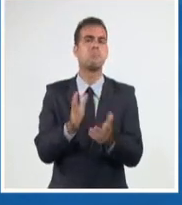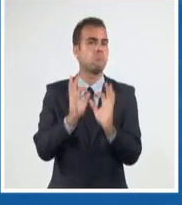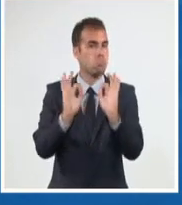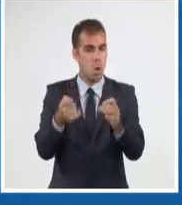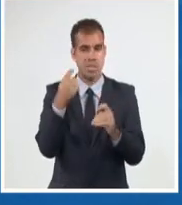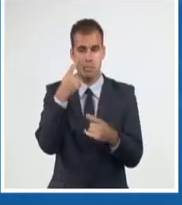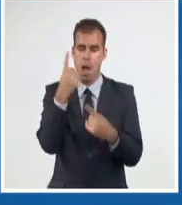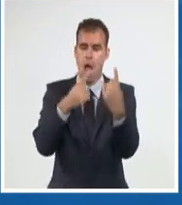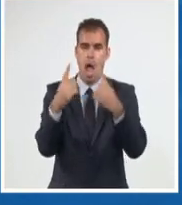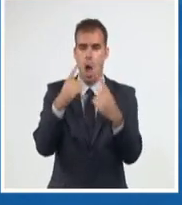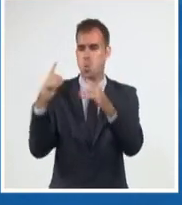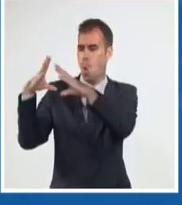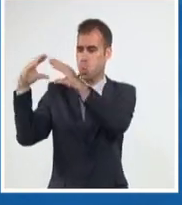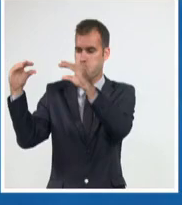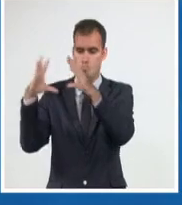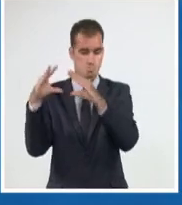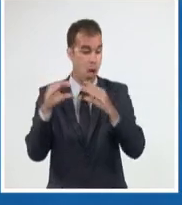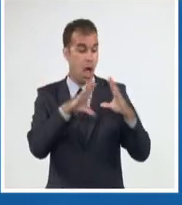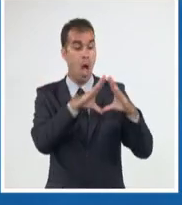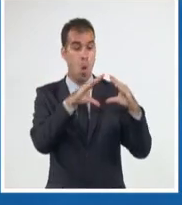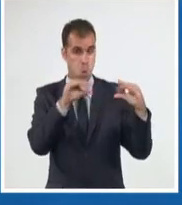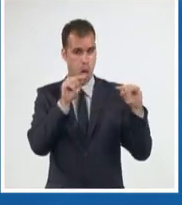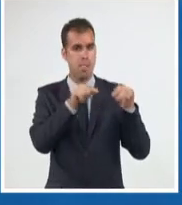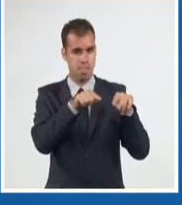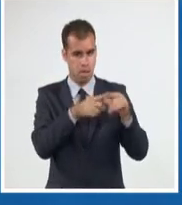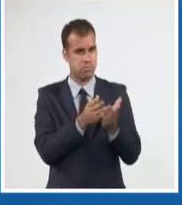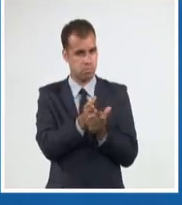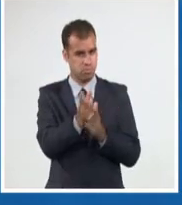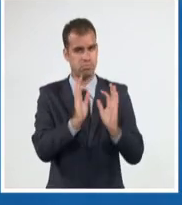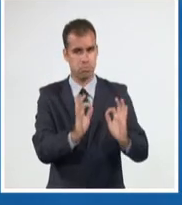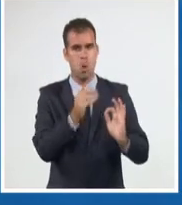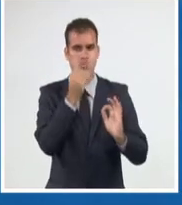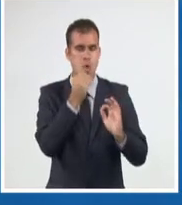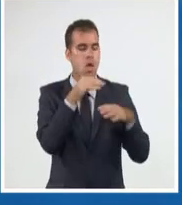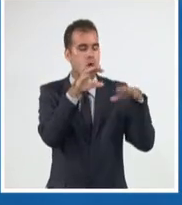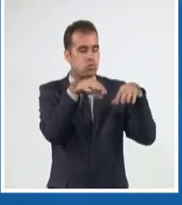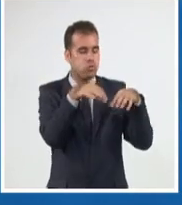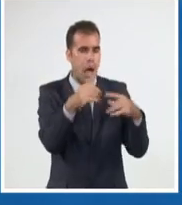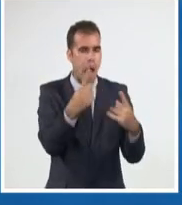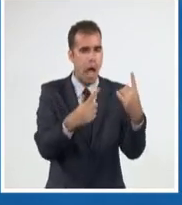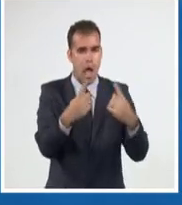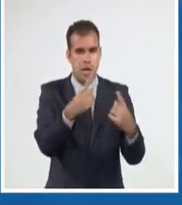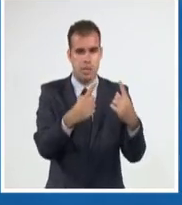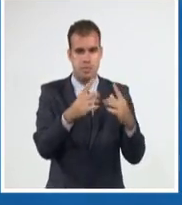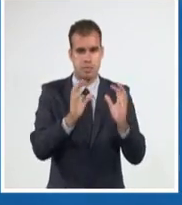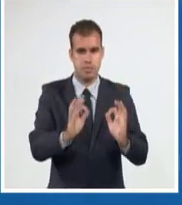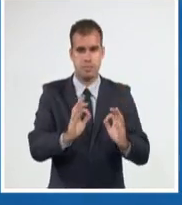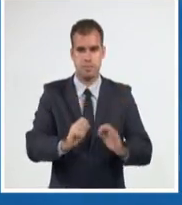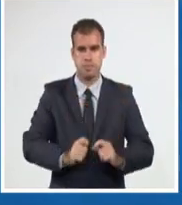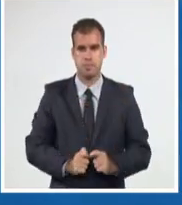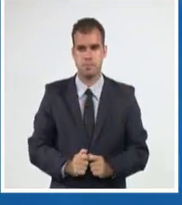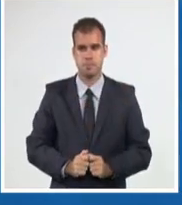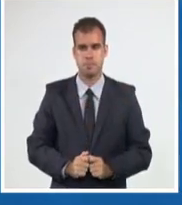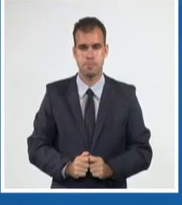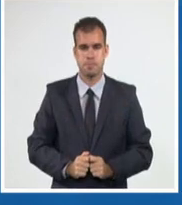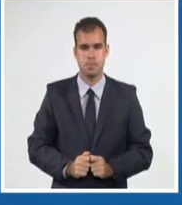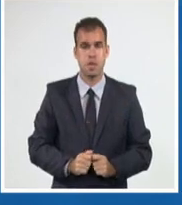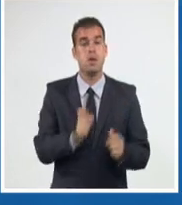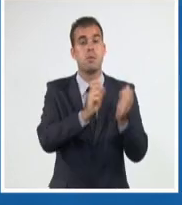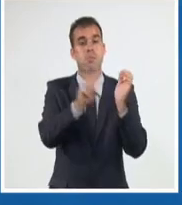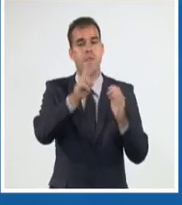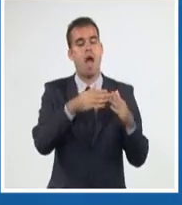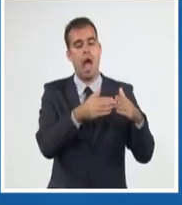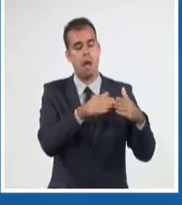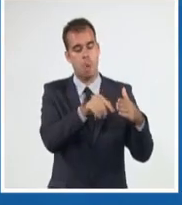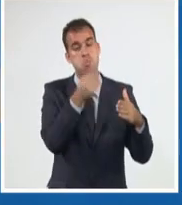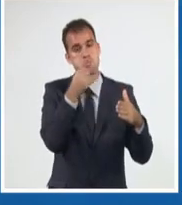en el oriente del país. Pudiera haber alguna probabilidad de lluvia todavía residual de la actividad de la tarde sobre Granma. En el resto del